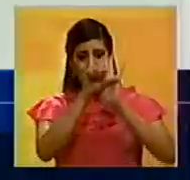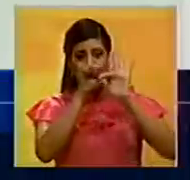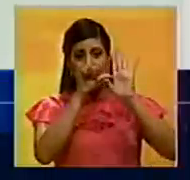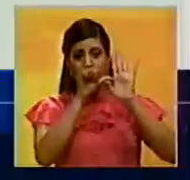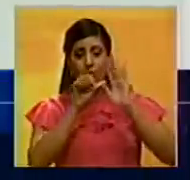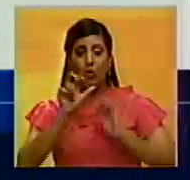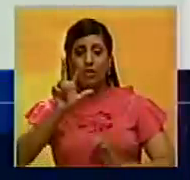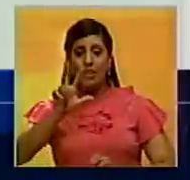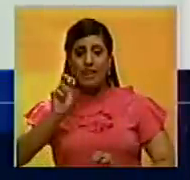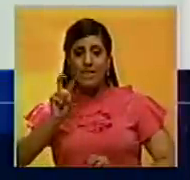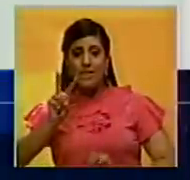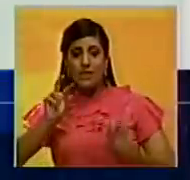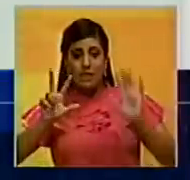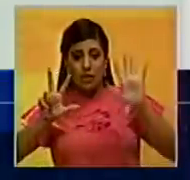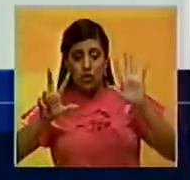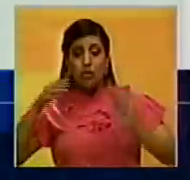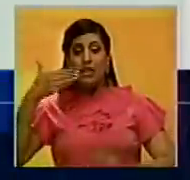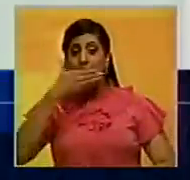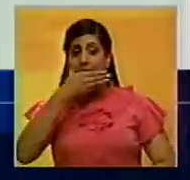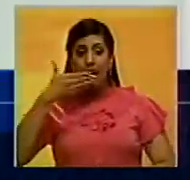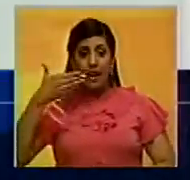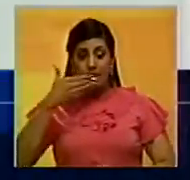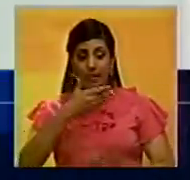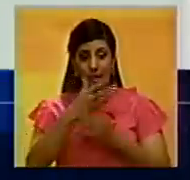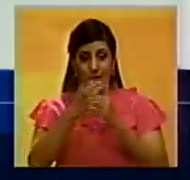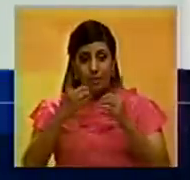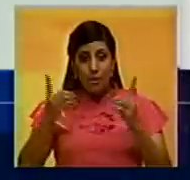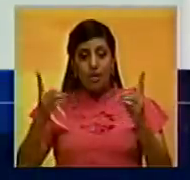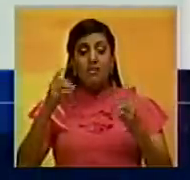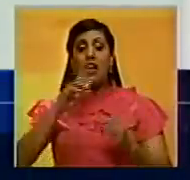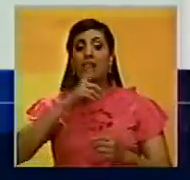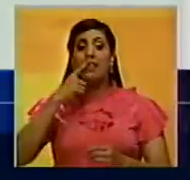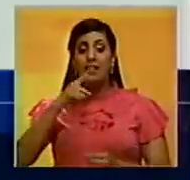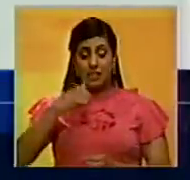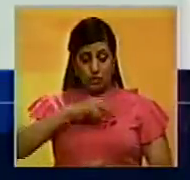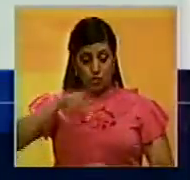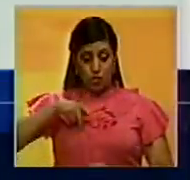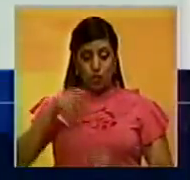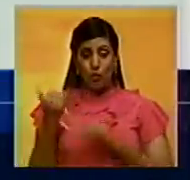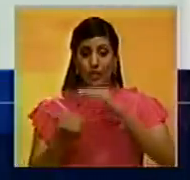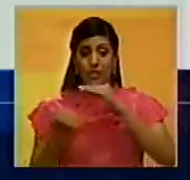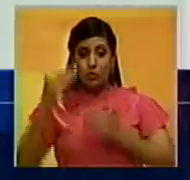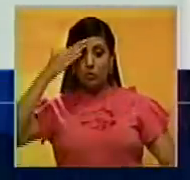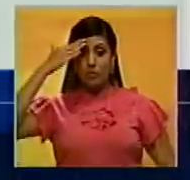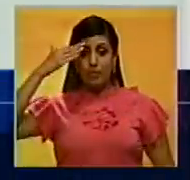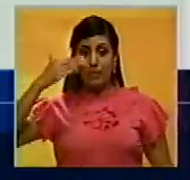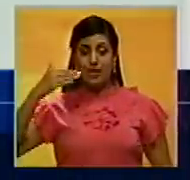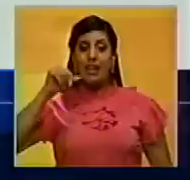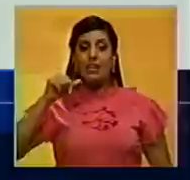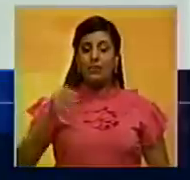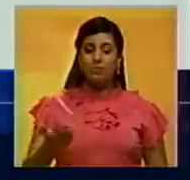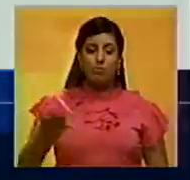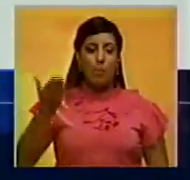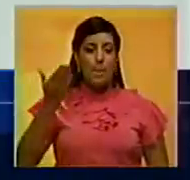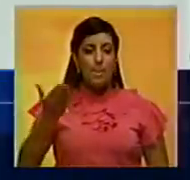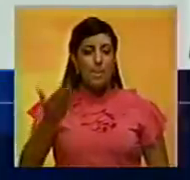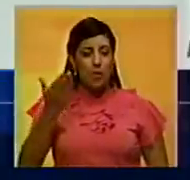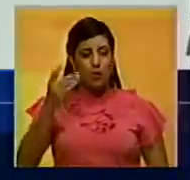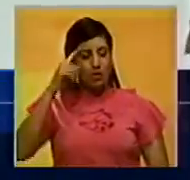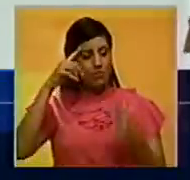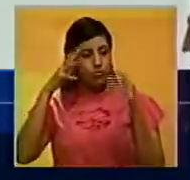328 de la Carta Magna establece que nuestra institución es esencialmente